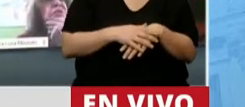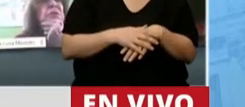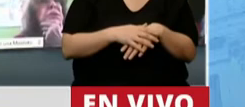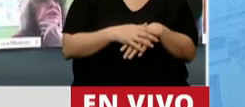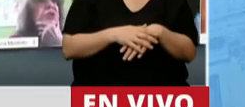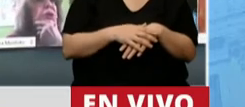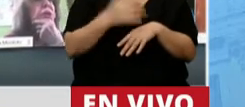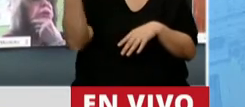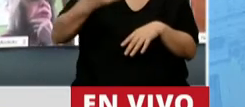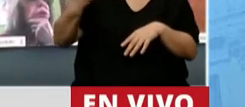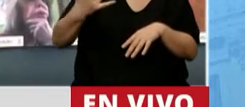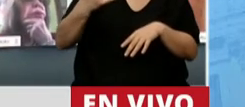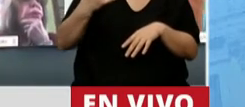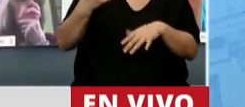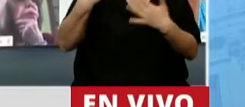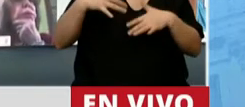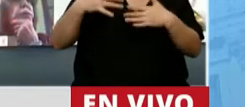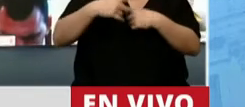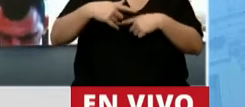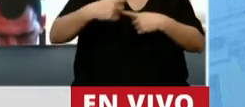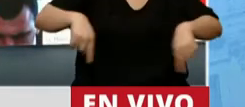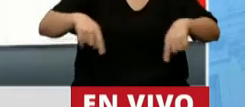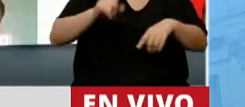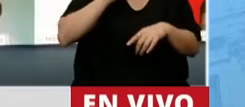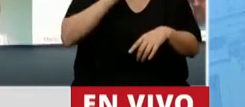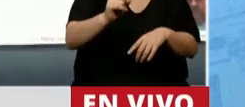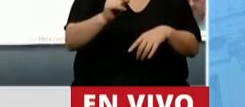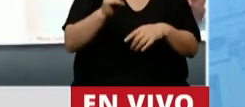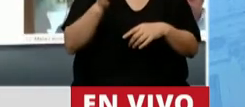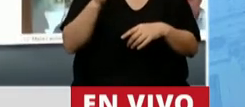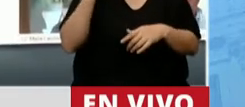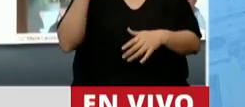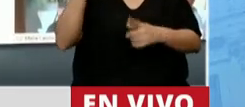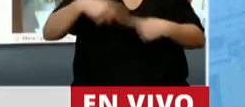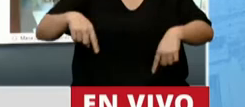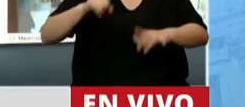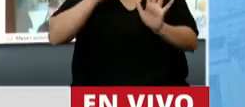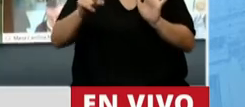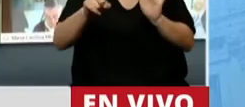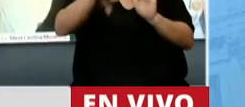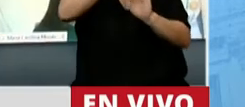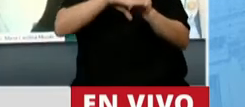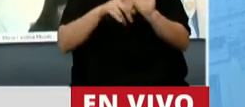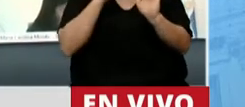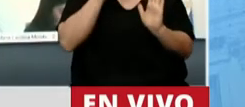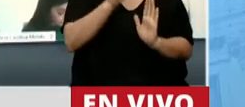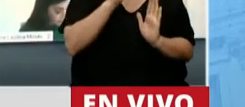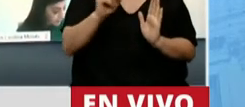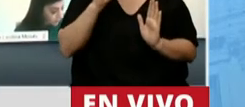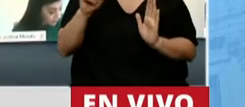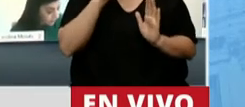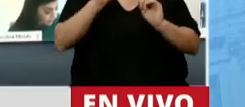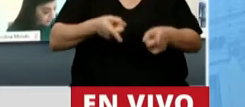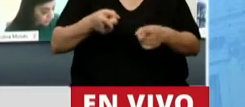sobrepasado y han violentado las normas, las instituciones y la Constitución